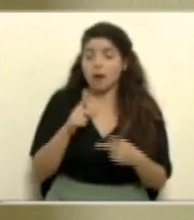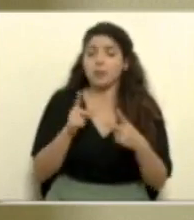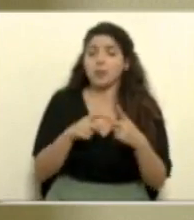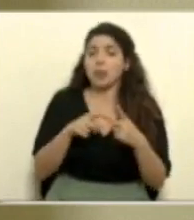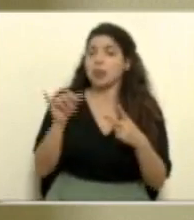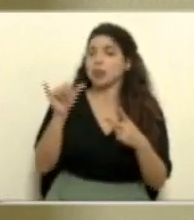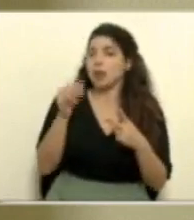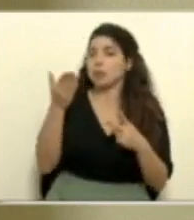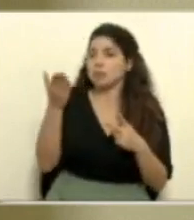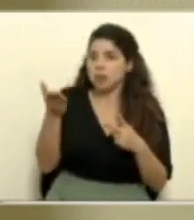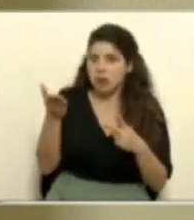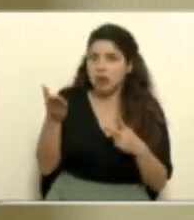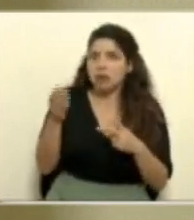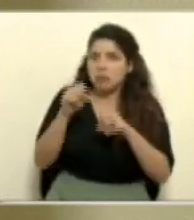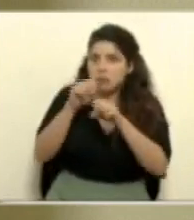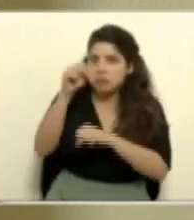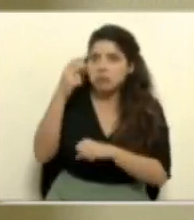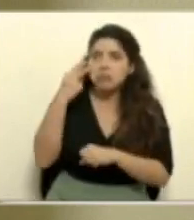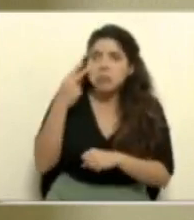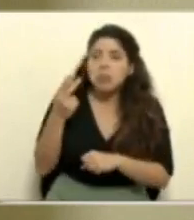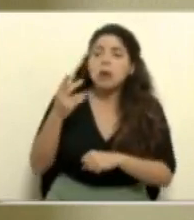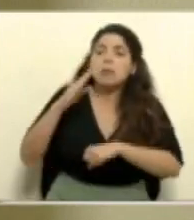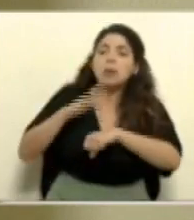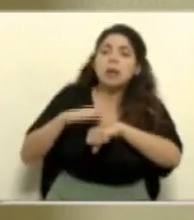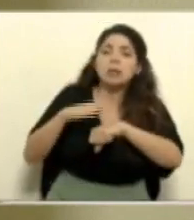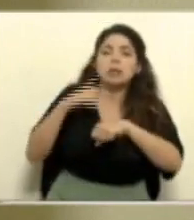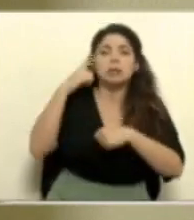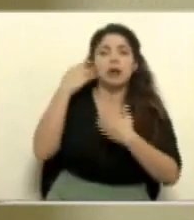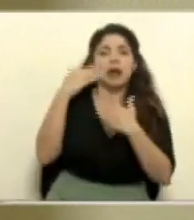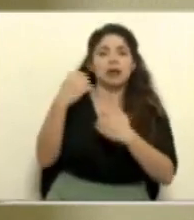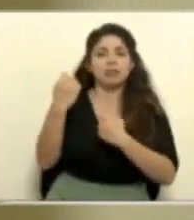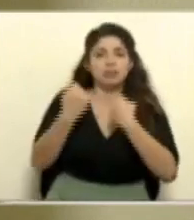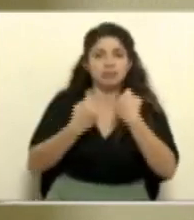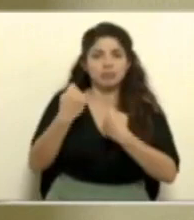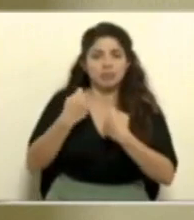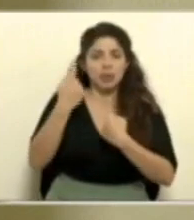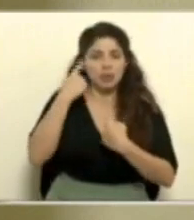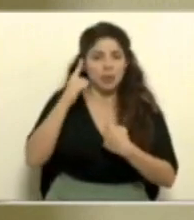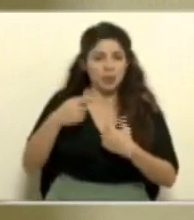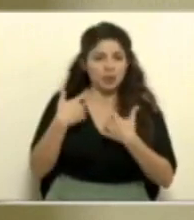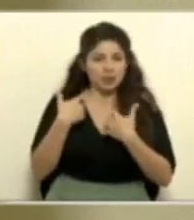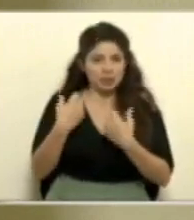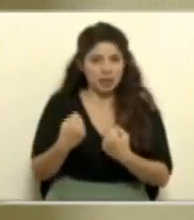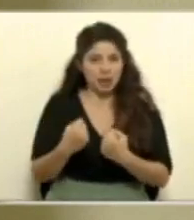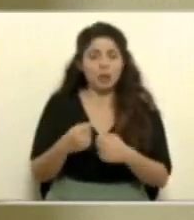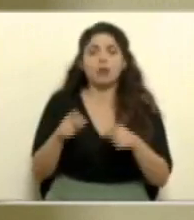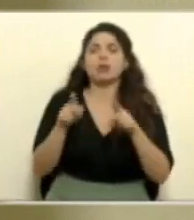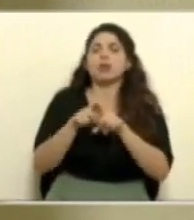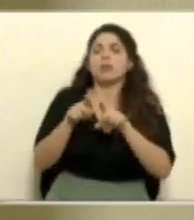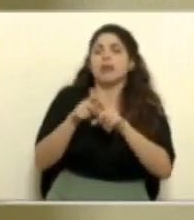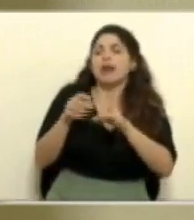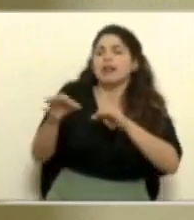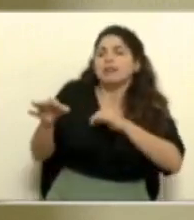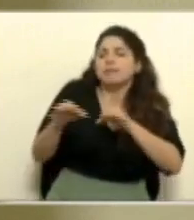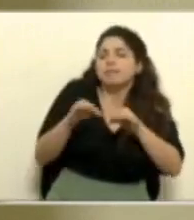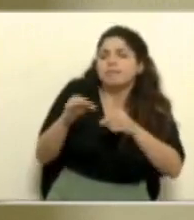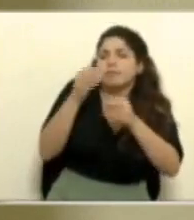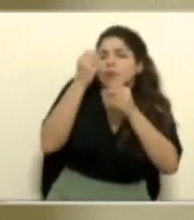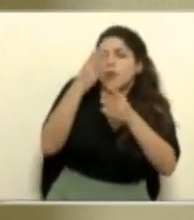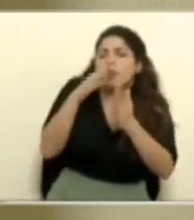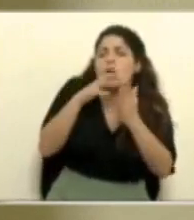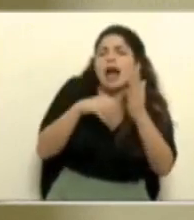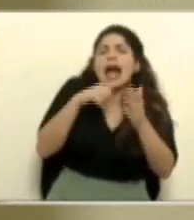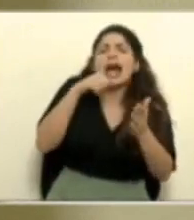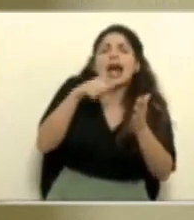pueden encontrar las excepciones a la restricción vehicular sanitaria los detalles que debe de tener la